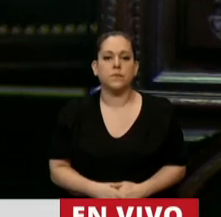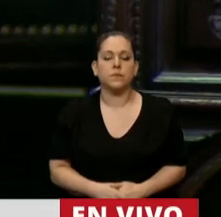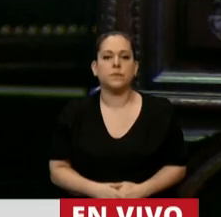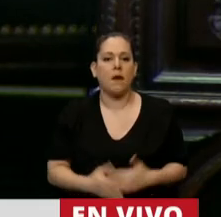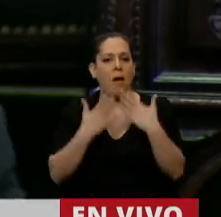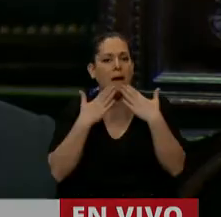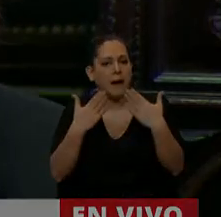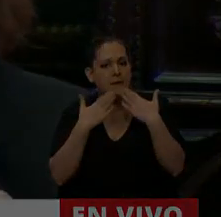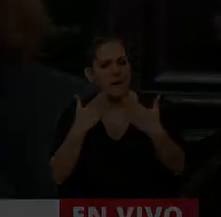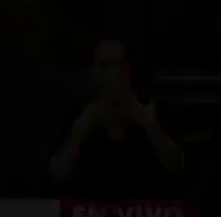Gracias, diputada Banfi.